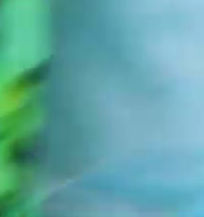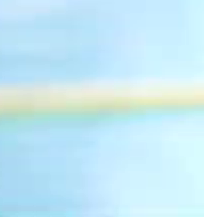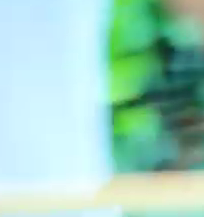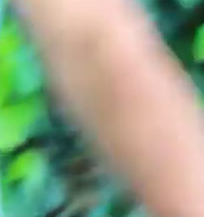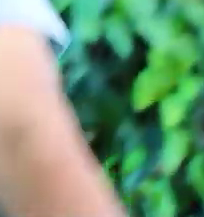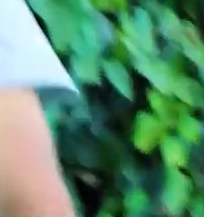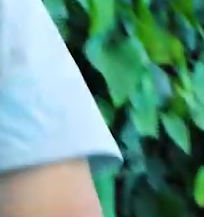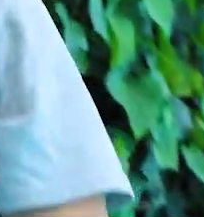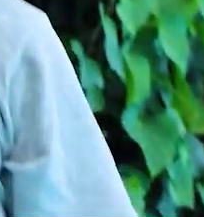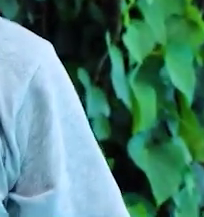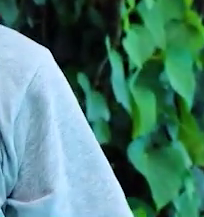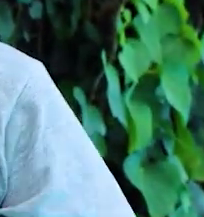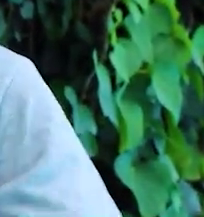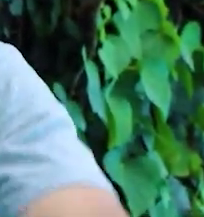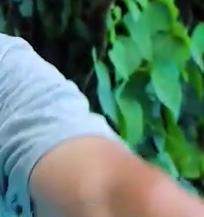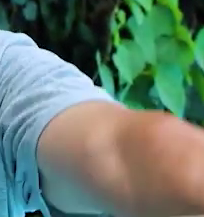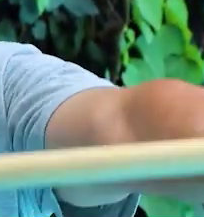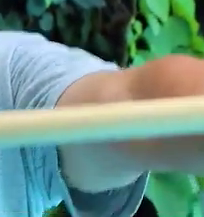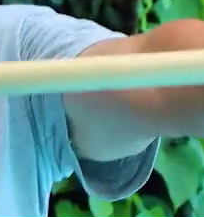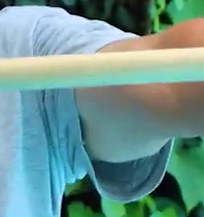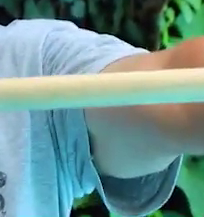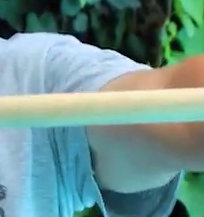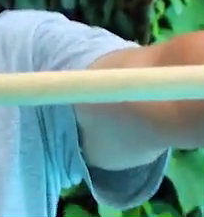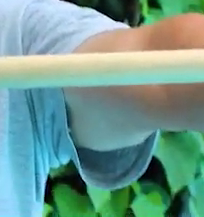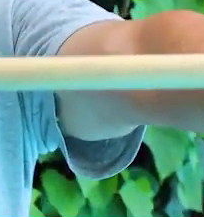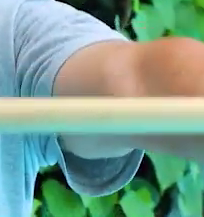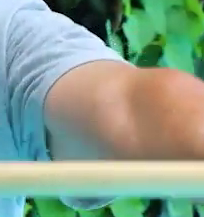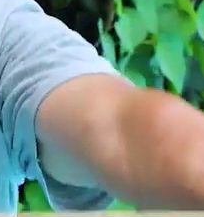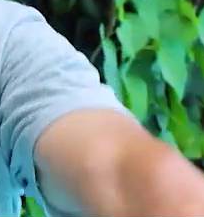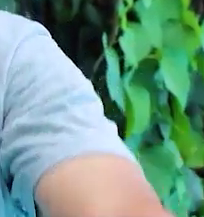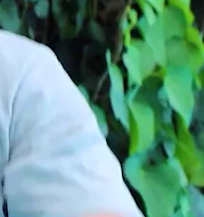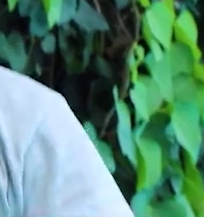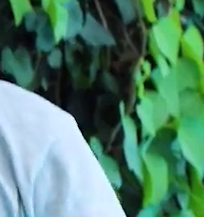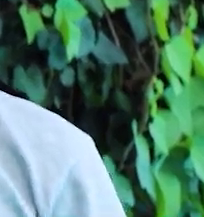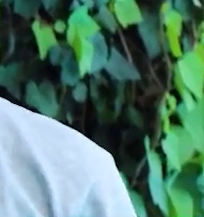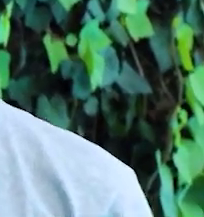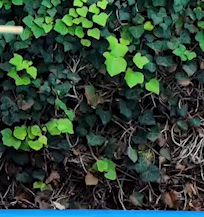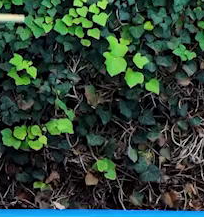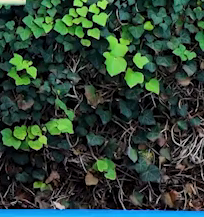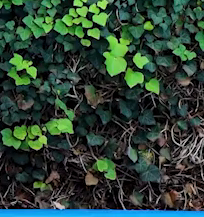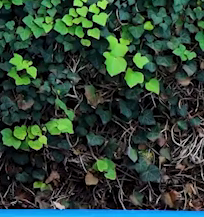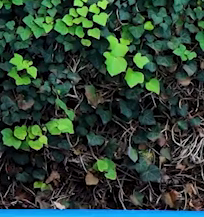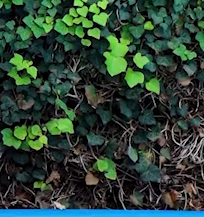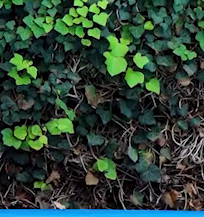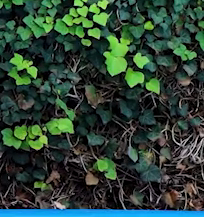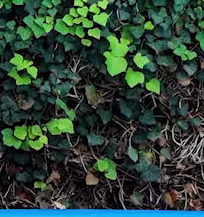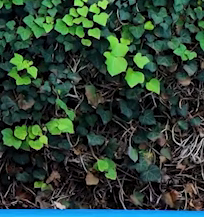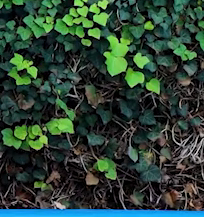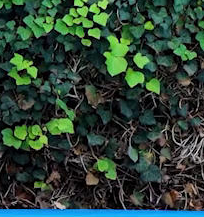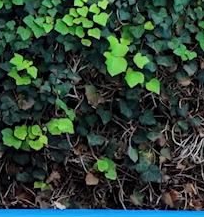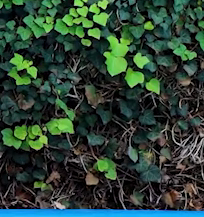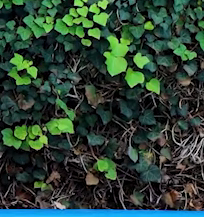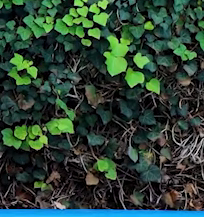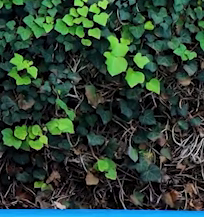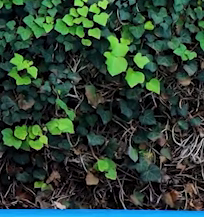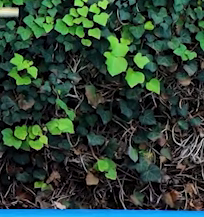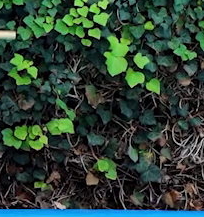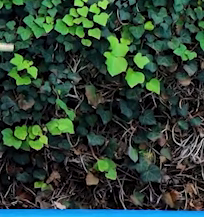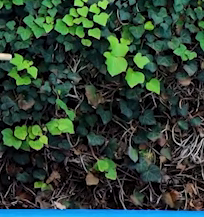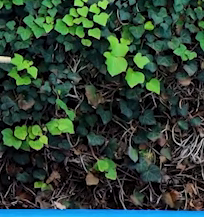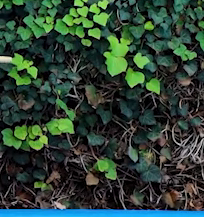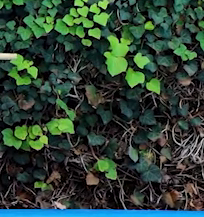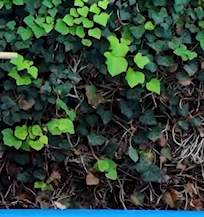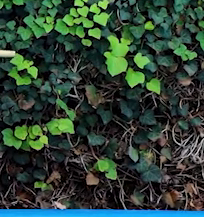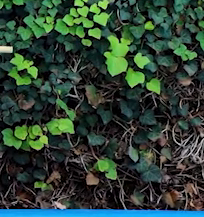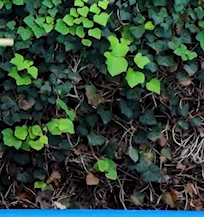¿sí? Muy bien, ahí está bien, perfecto, elevamos brazos,